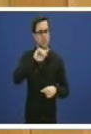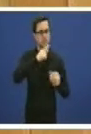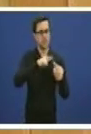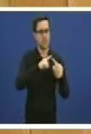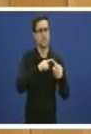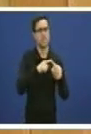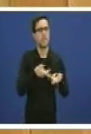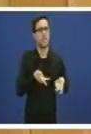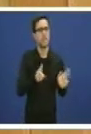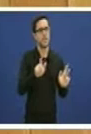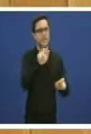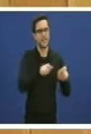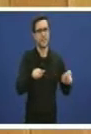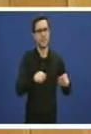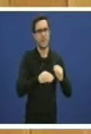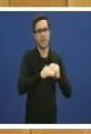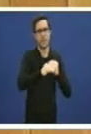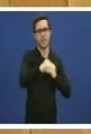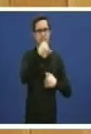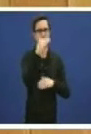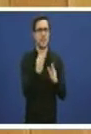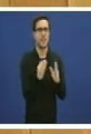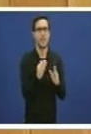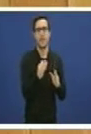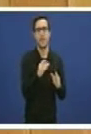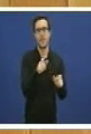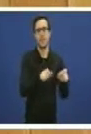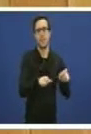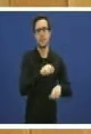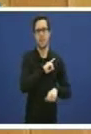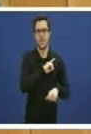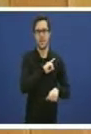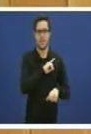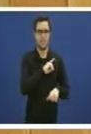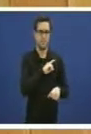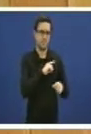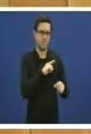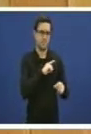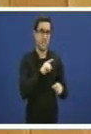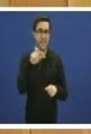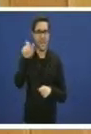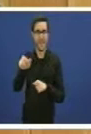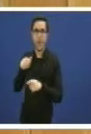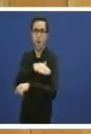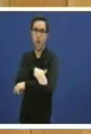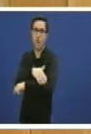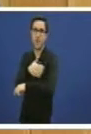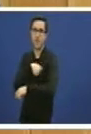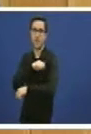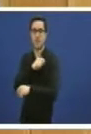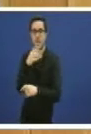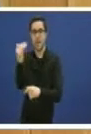asistencial aos parados de longa duración aos que a Seguridade Social do goberno de España dá de baixa a segunda